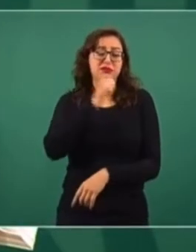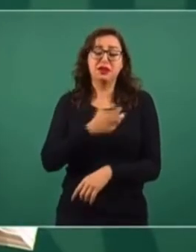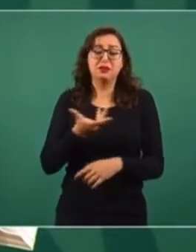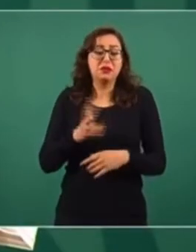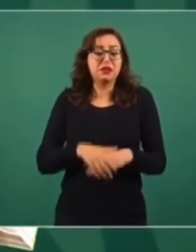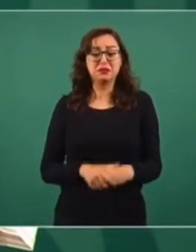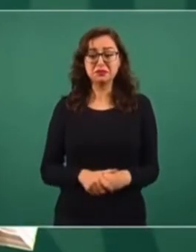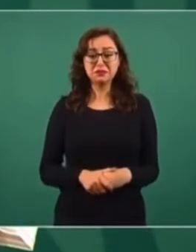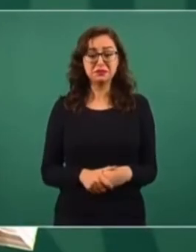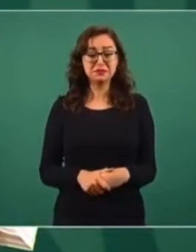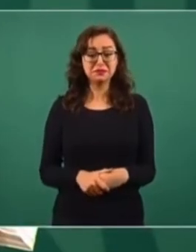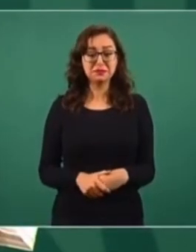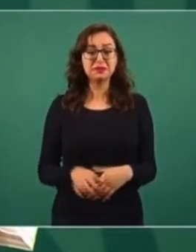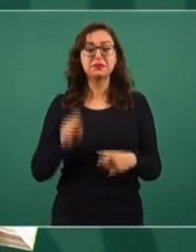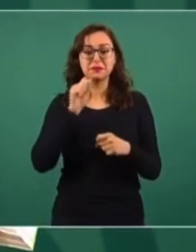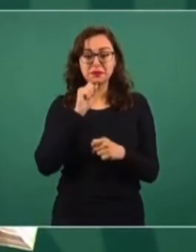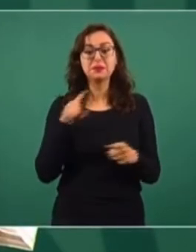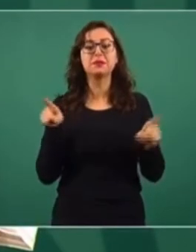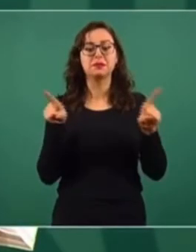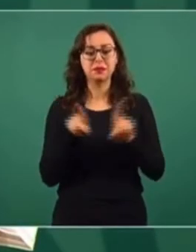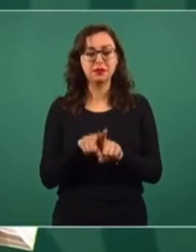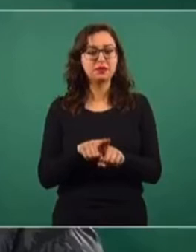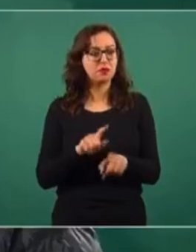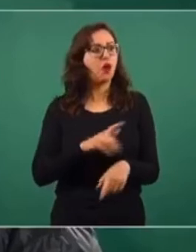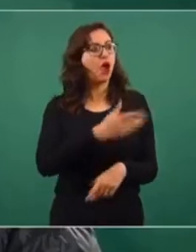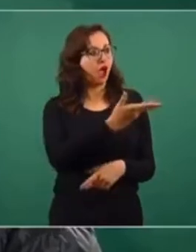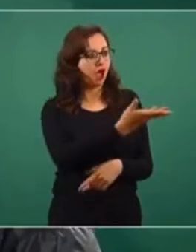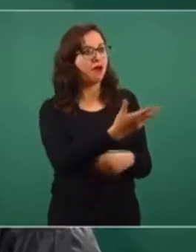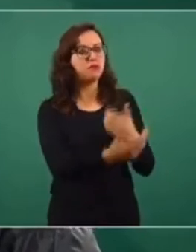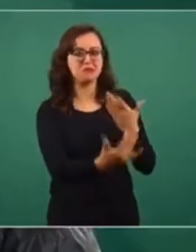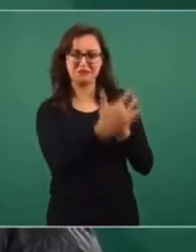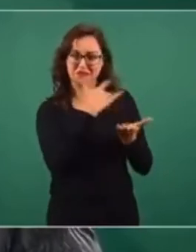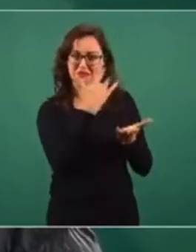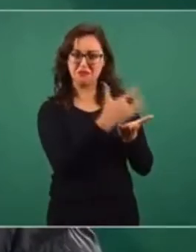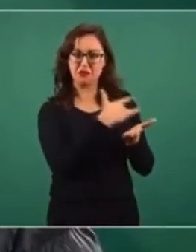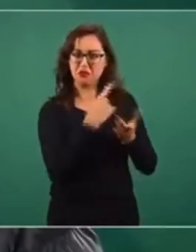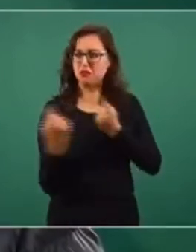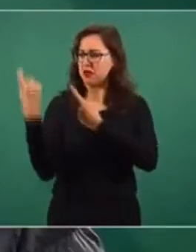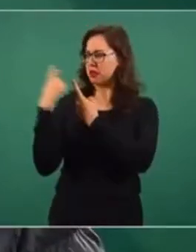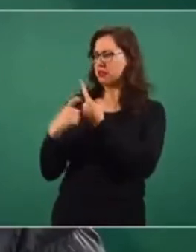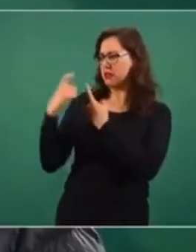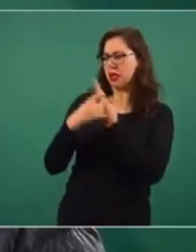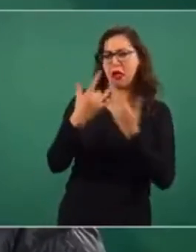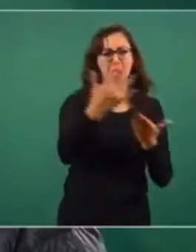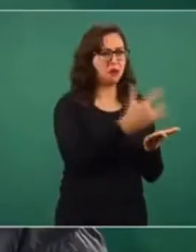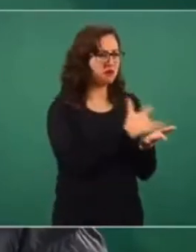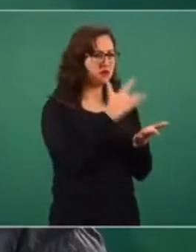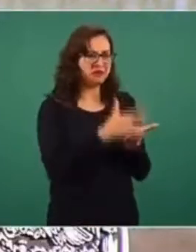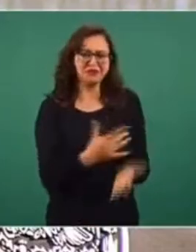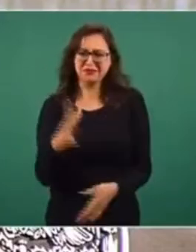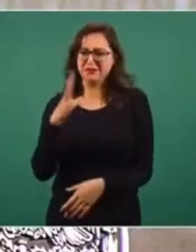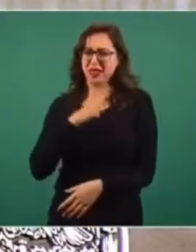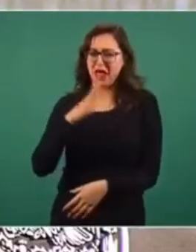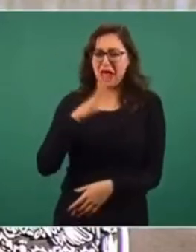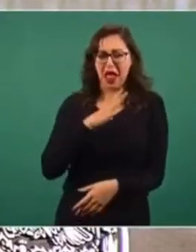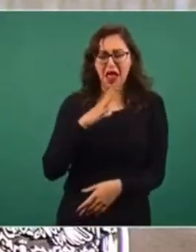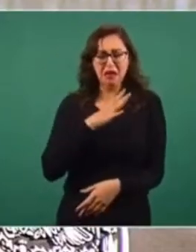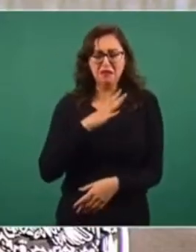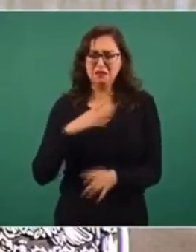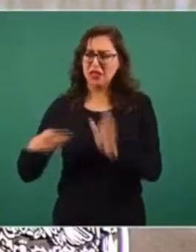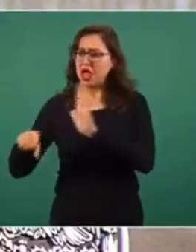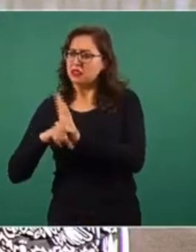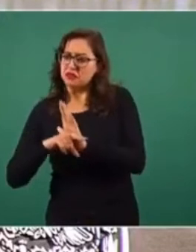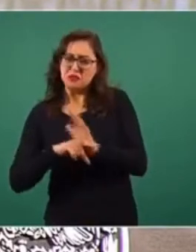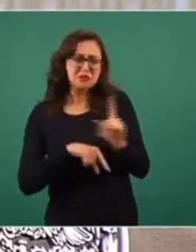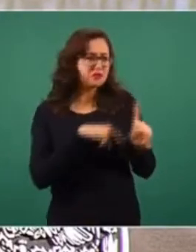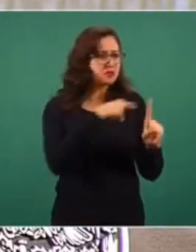por qué no decirlo, las voces que también te apoyan, porque tanto críticas como también hay voces positivas. Pero